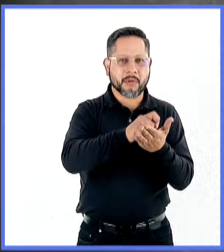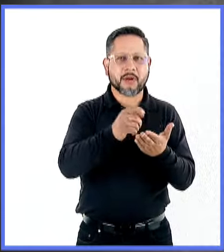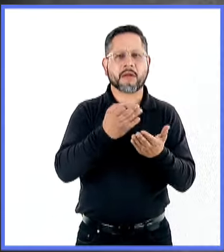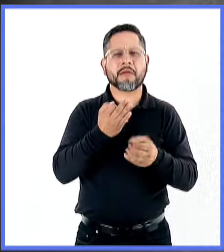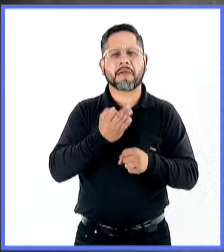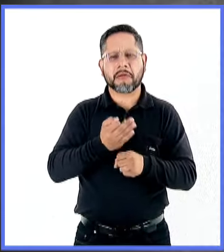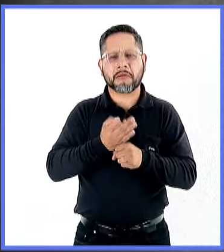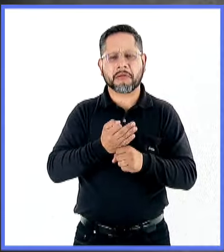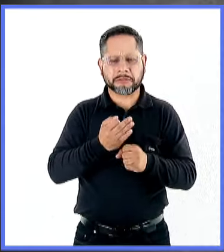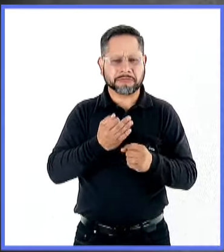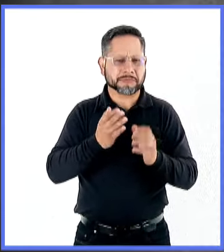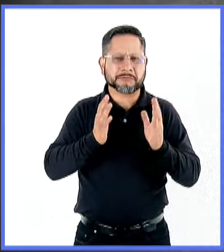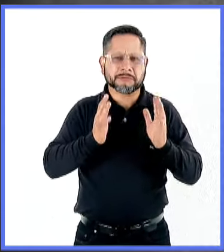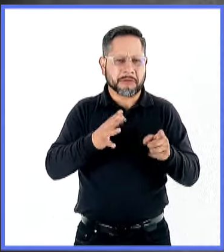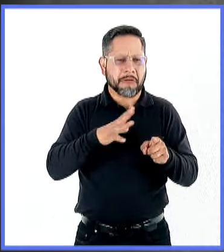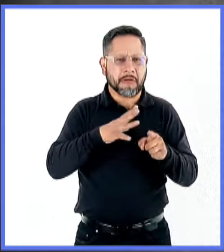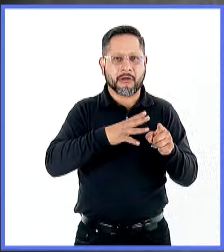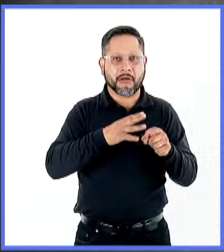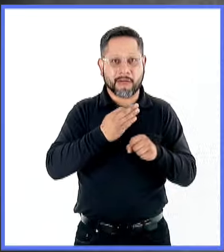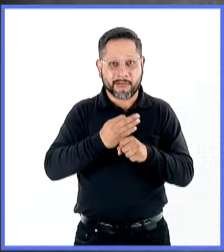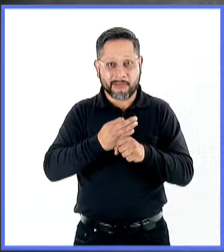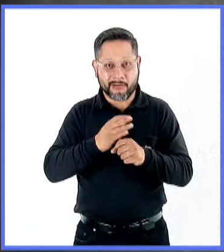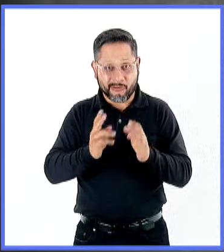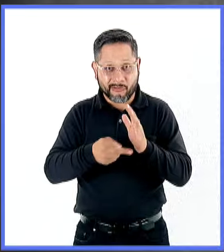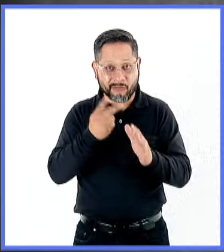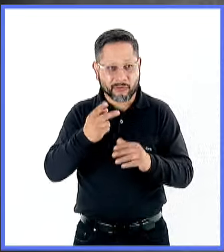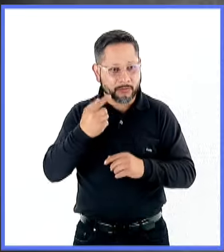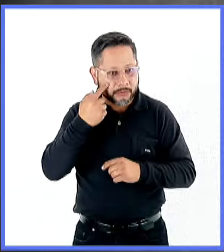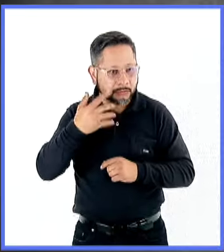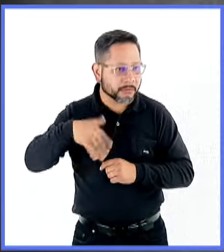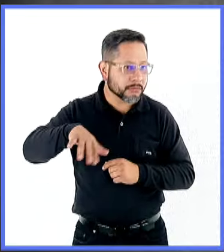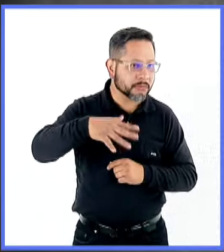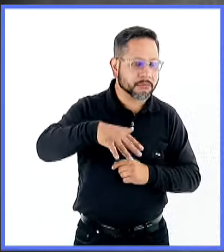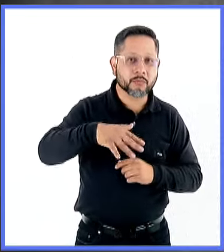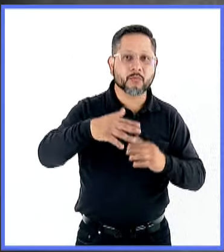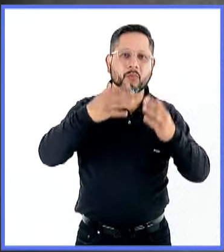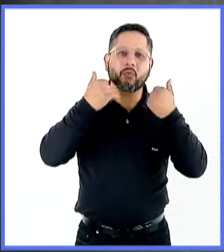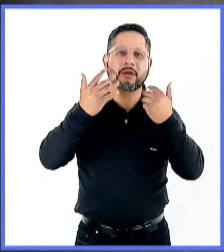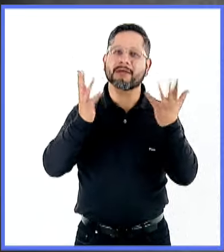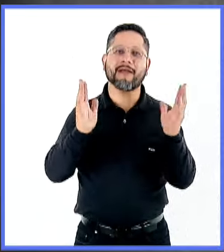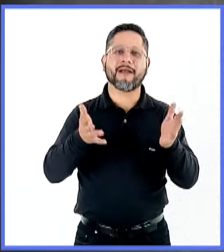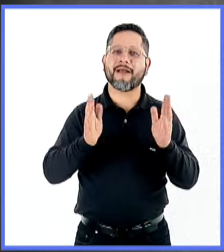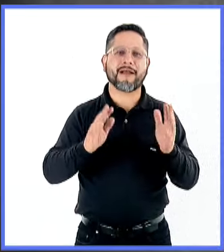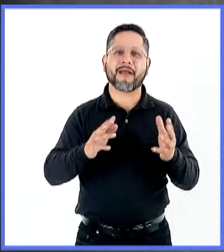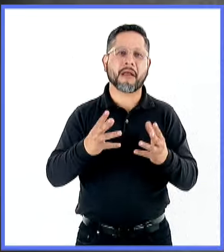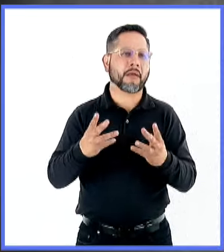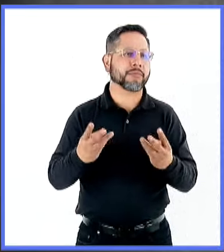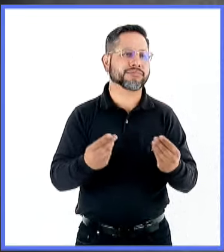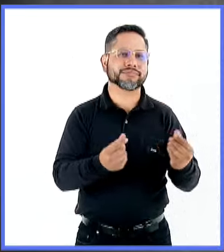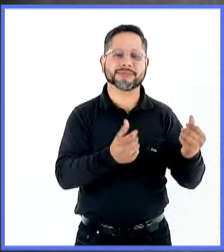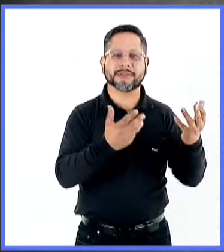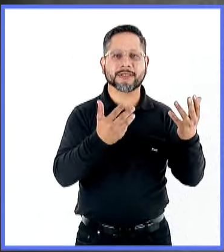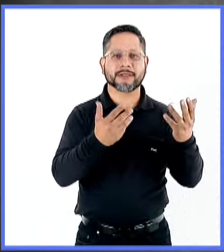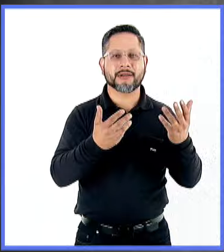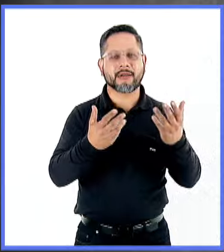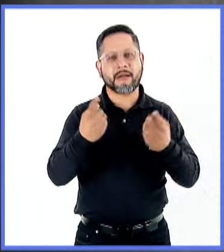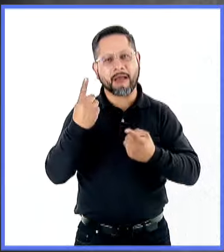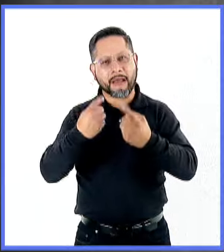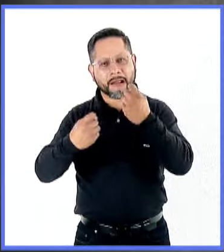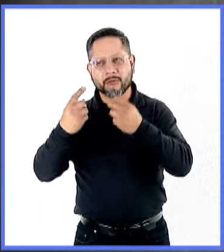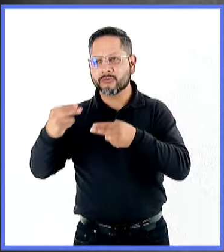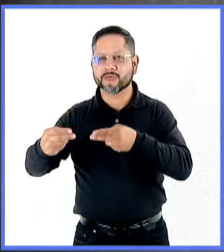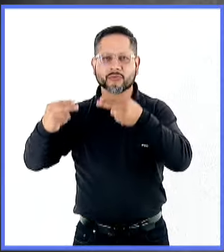ahorita yo creo que tal vez ya ni se consiguen, sería muy bueno, no sé, que las juntaran todas, pero bueno, las editoriales van, vienen, algunas